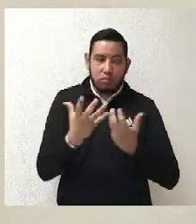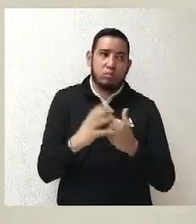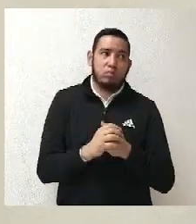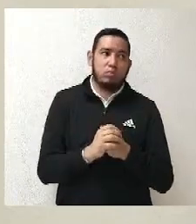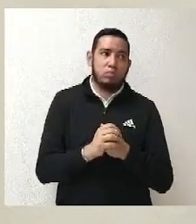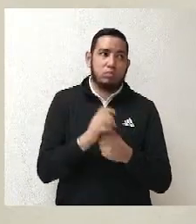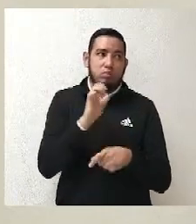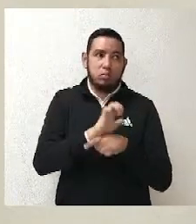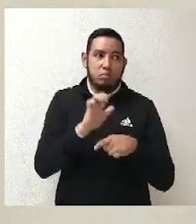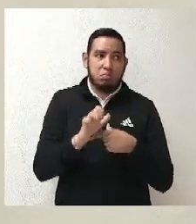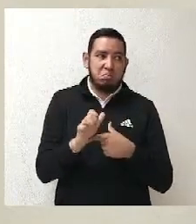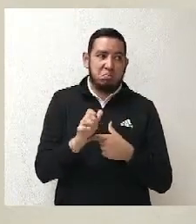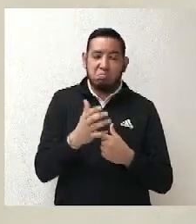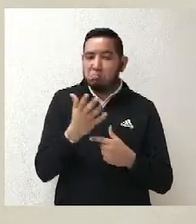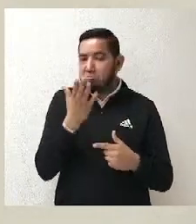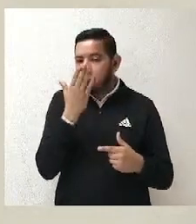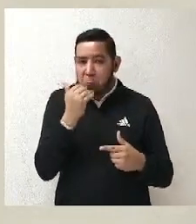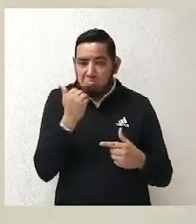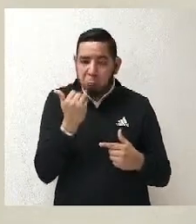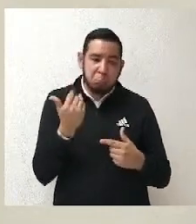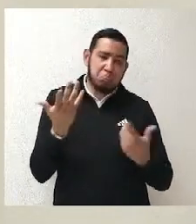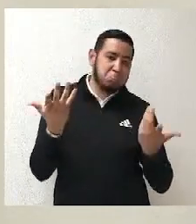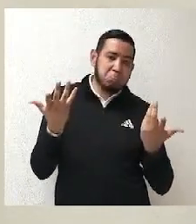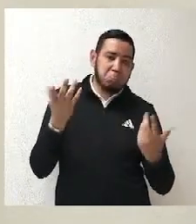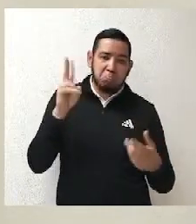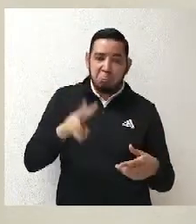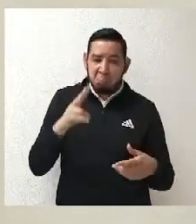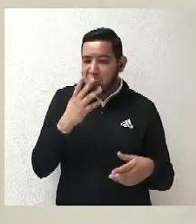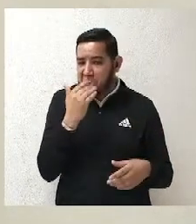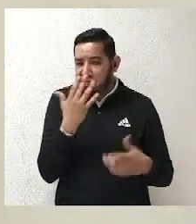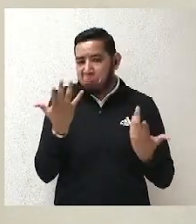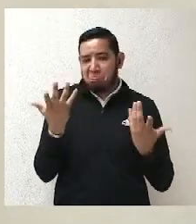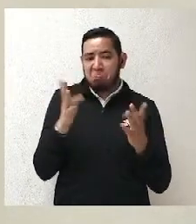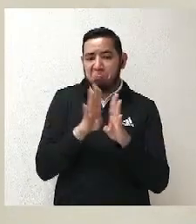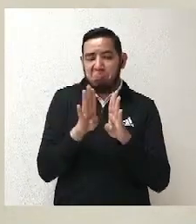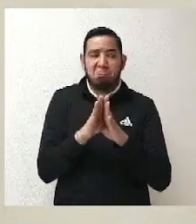en realidad, pues no había violaciones a la paridad de género.